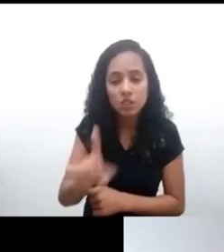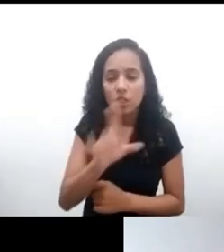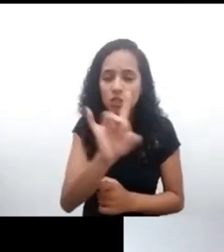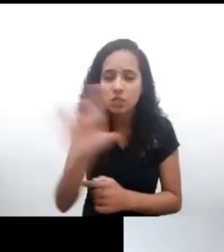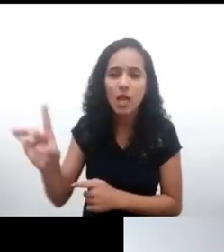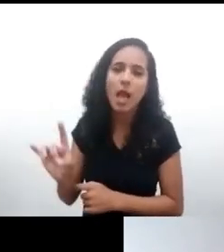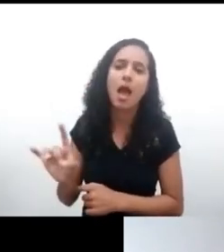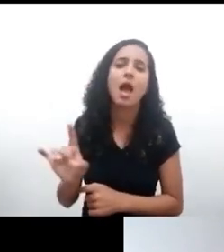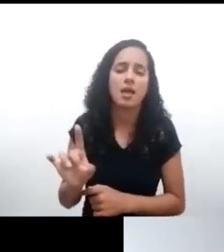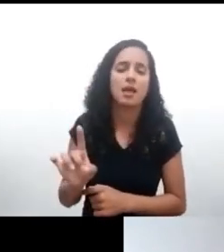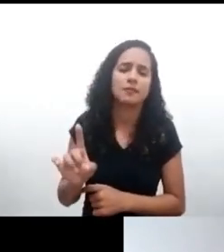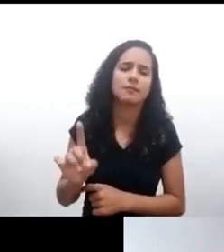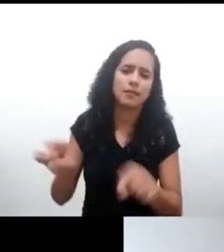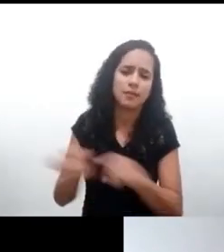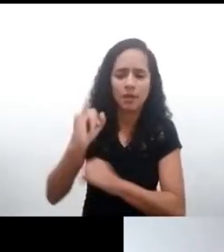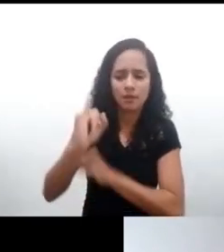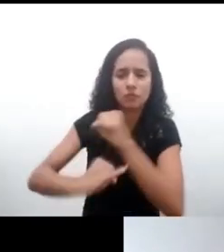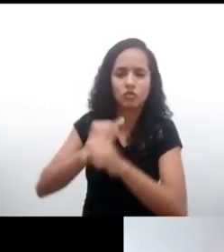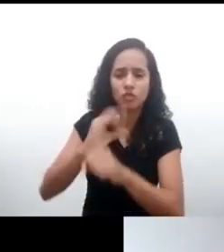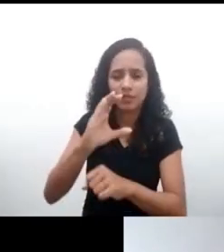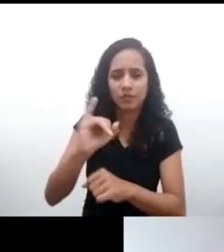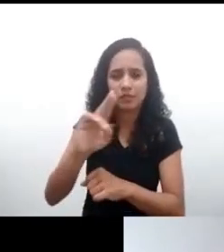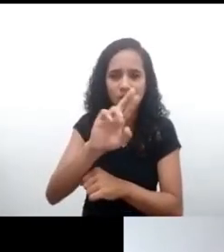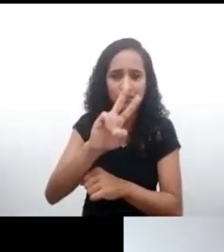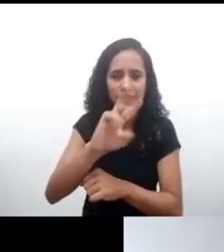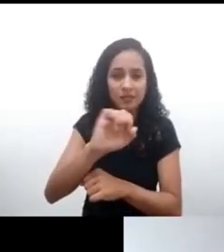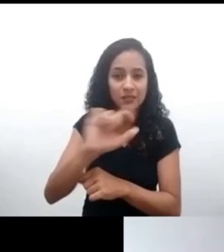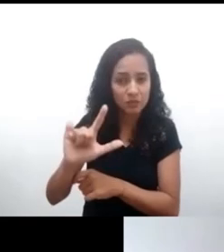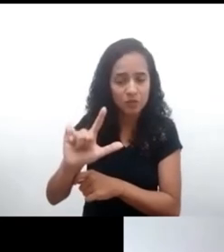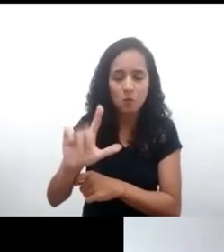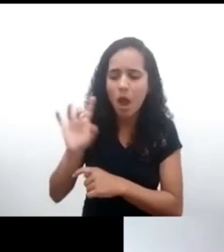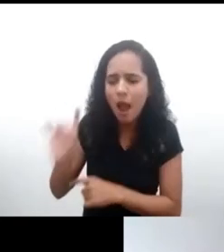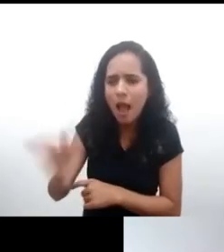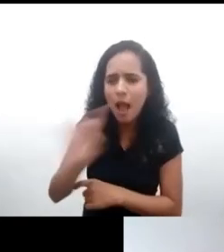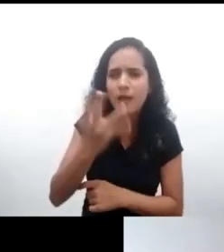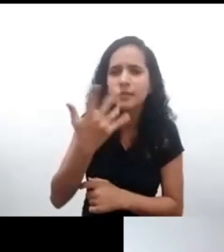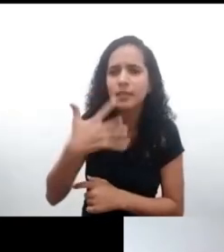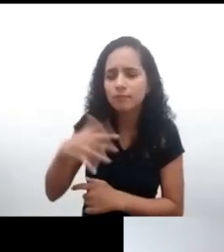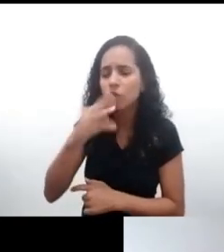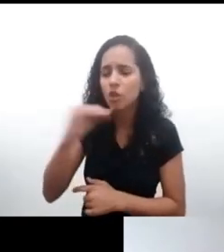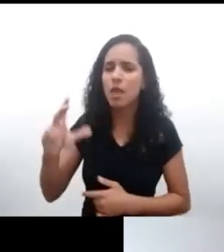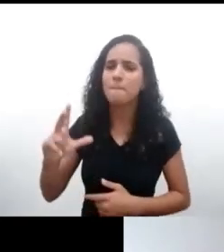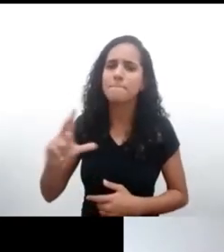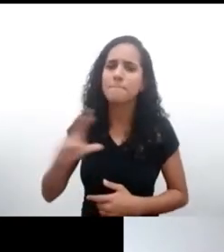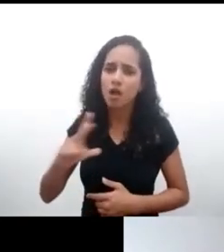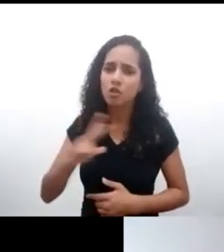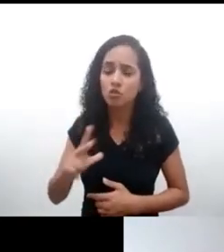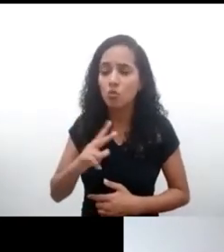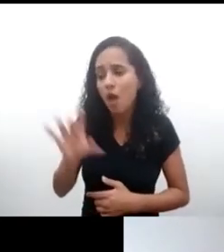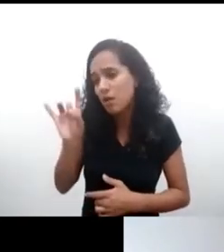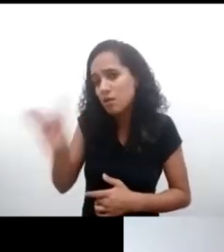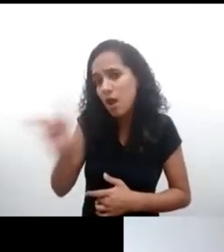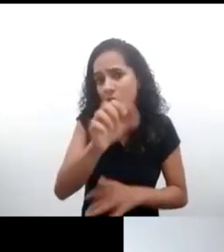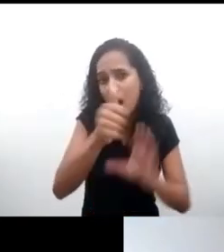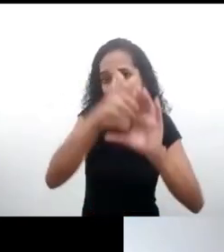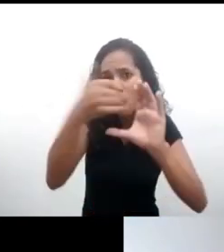particularidades específicas. Y yo creo que este documento, tal cual como lo planteó Luis, el hecho